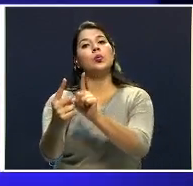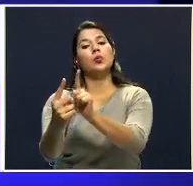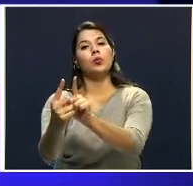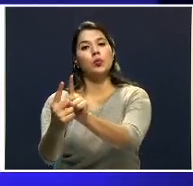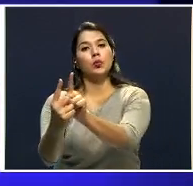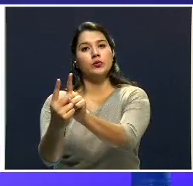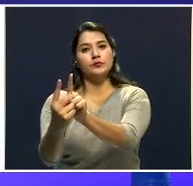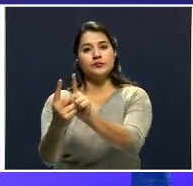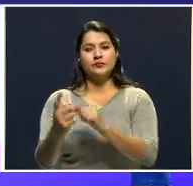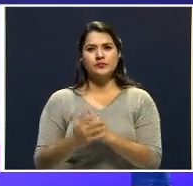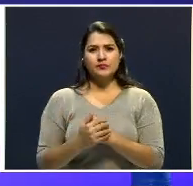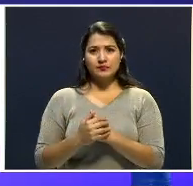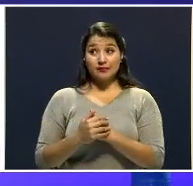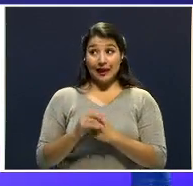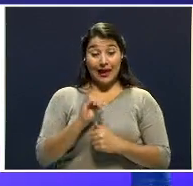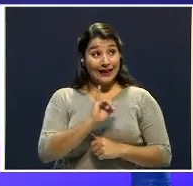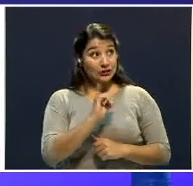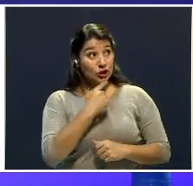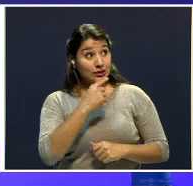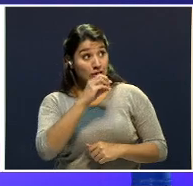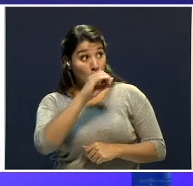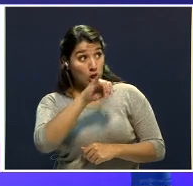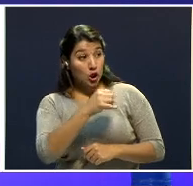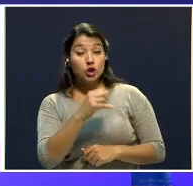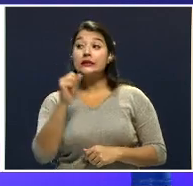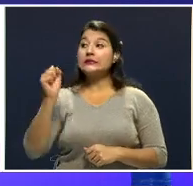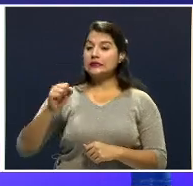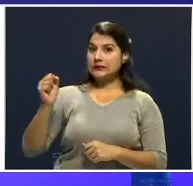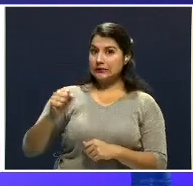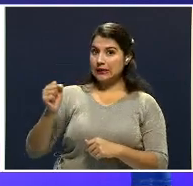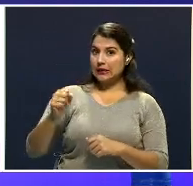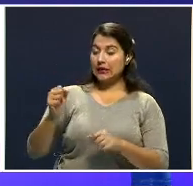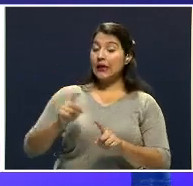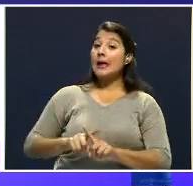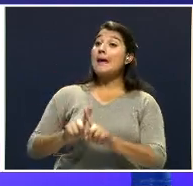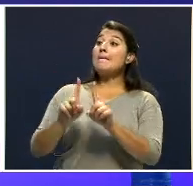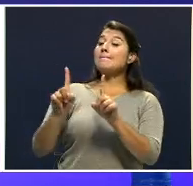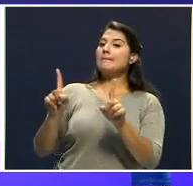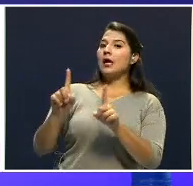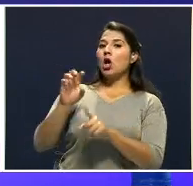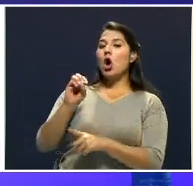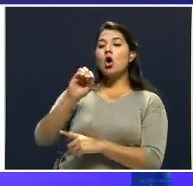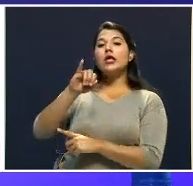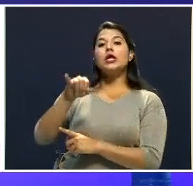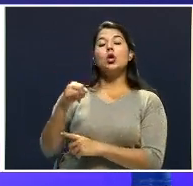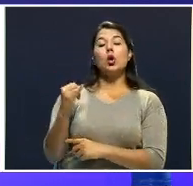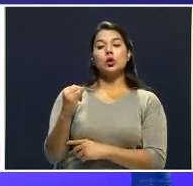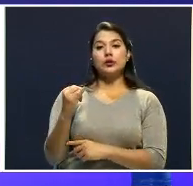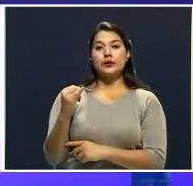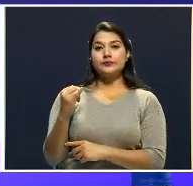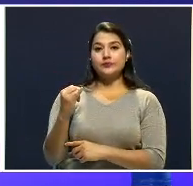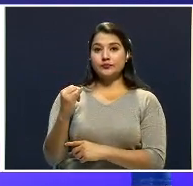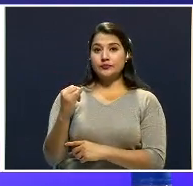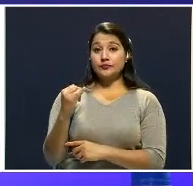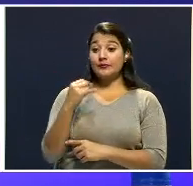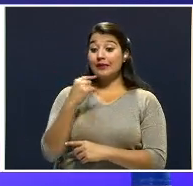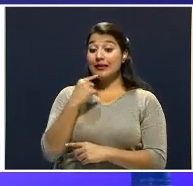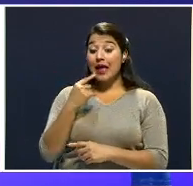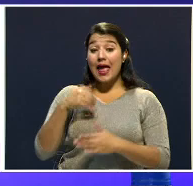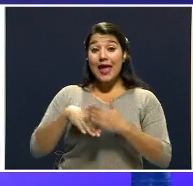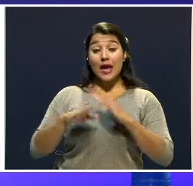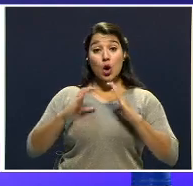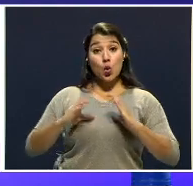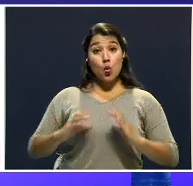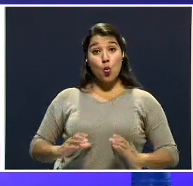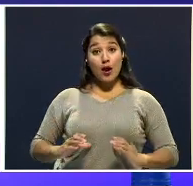OIJ. Claro. Pero lo que viene a confirmar la sospecha de la OIJ, es que en el cuerpo de la niña